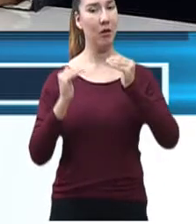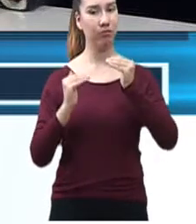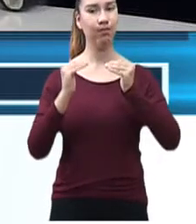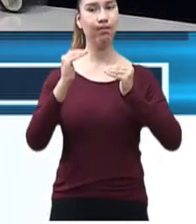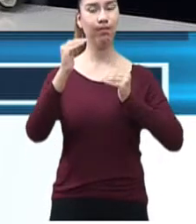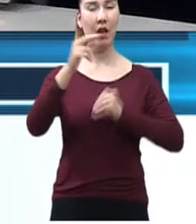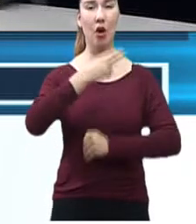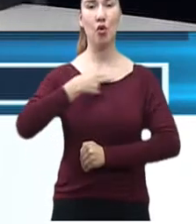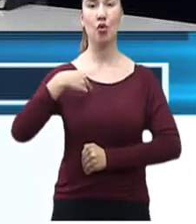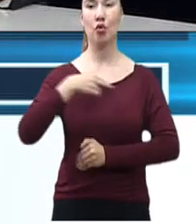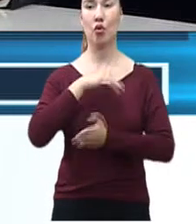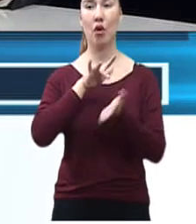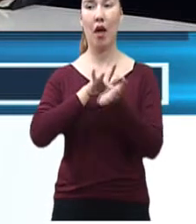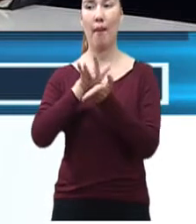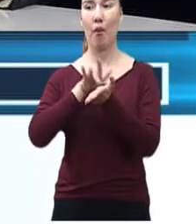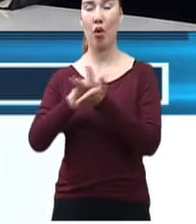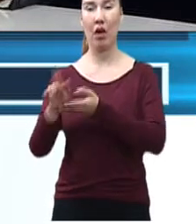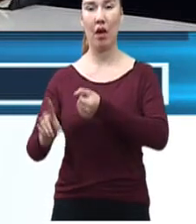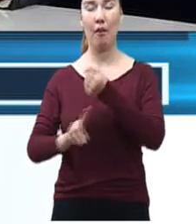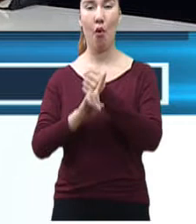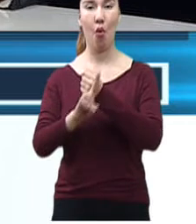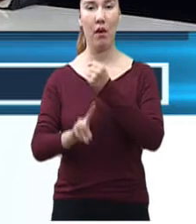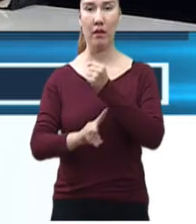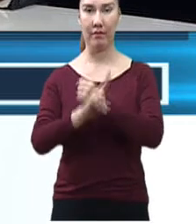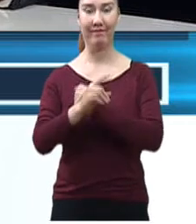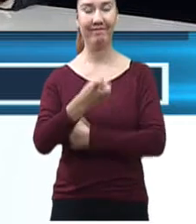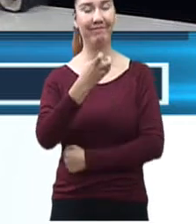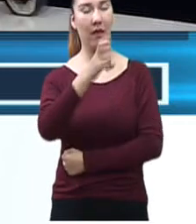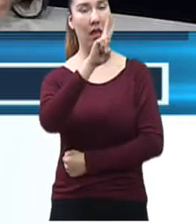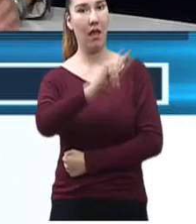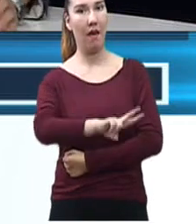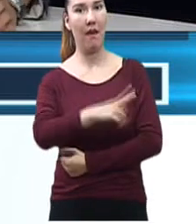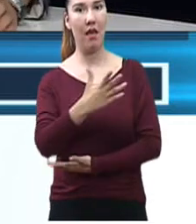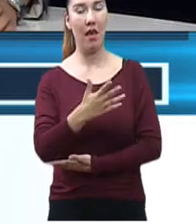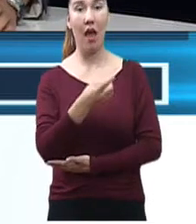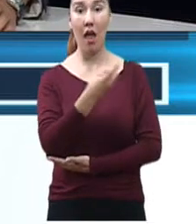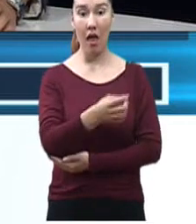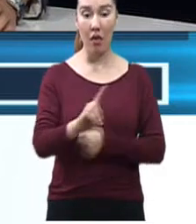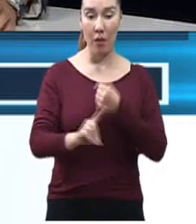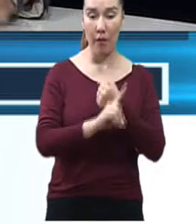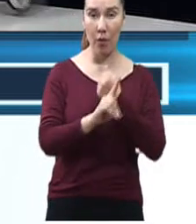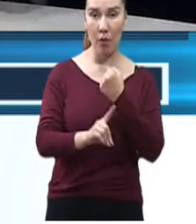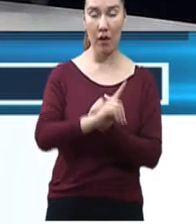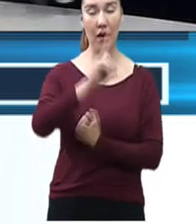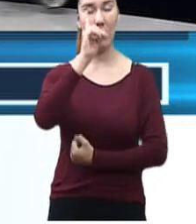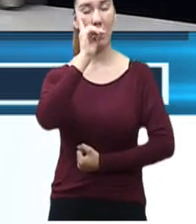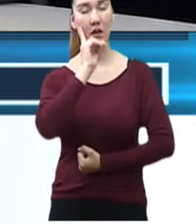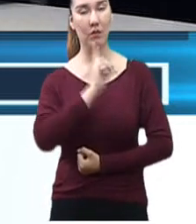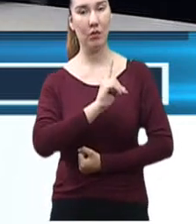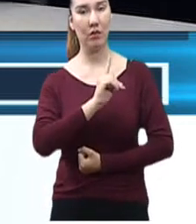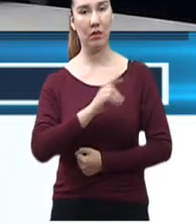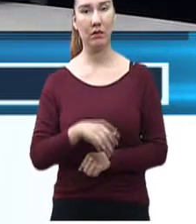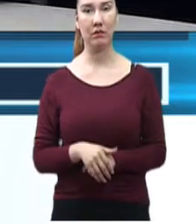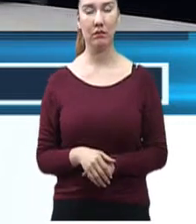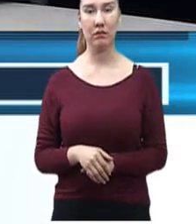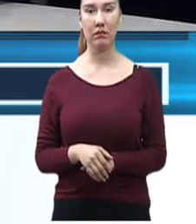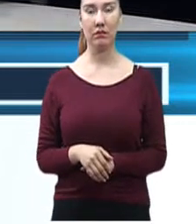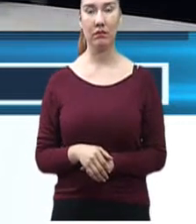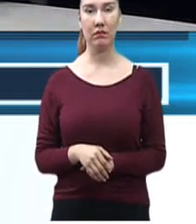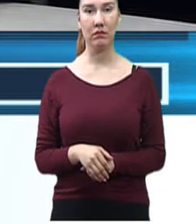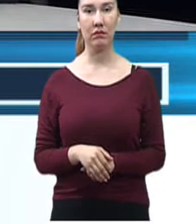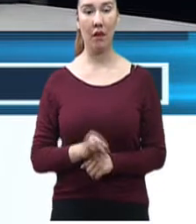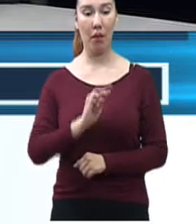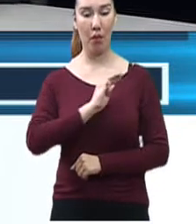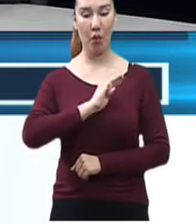Es cierto, presidenta. De hecho, es uno de los problemas que aquejan a las mujeres en esta demarcación. Vamos, prácticamente, en el